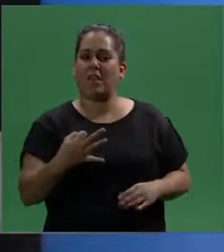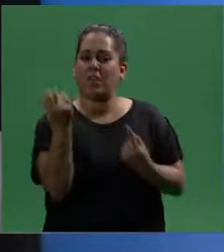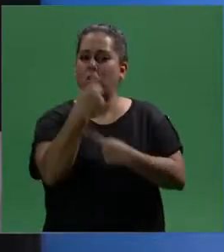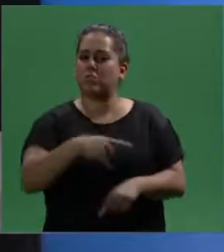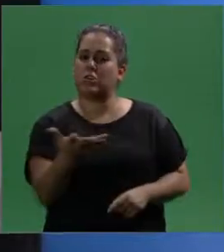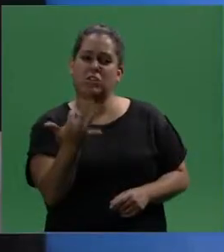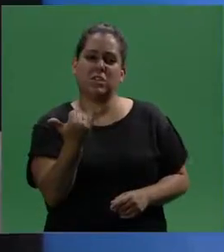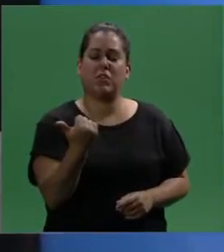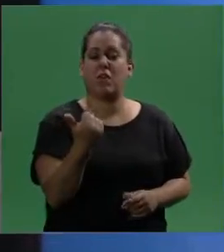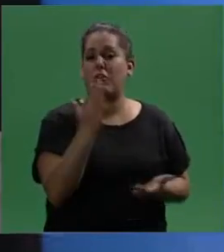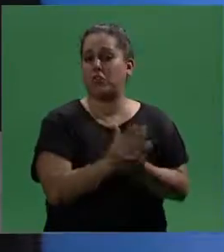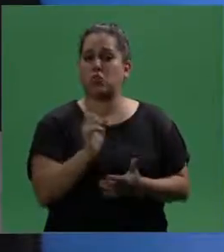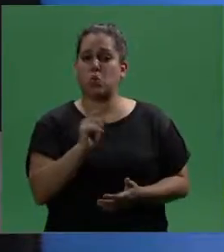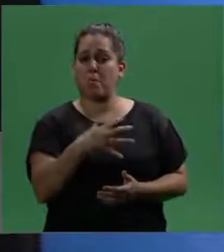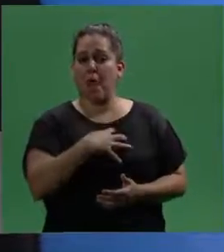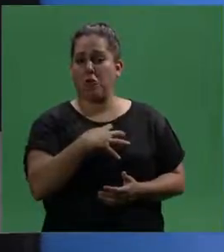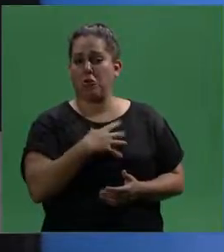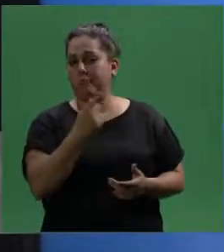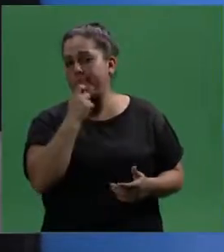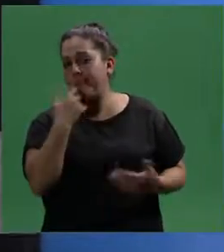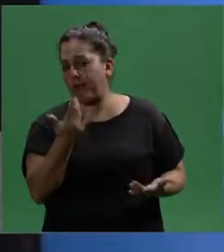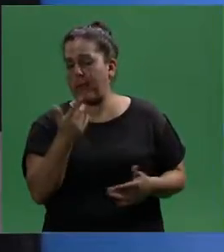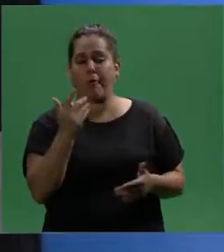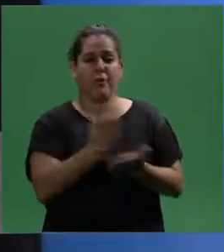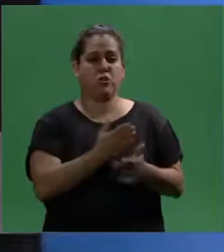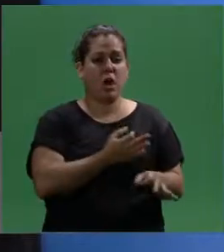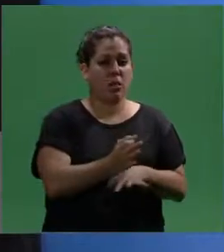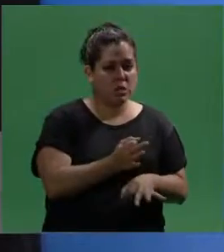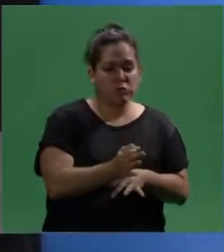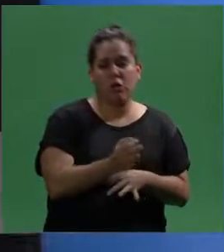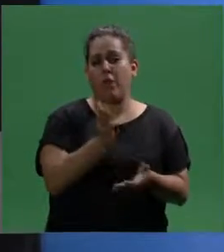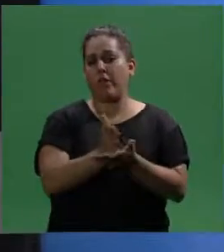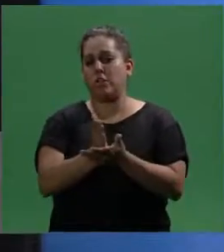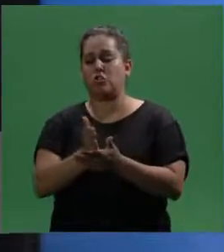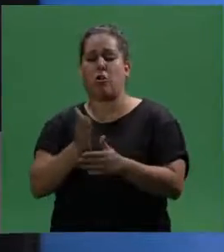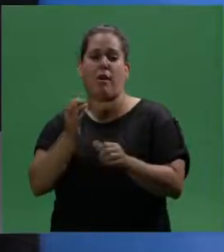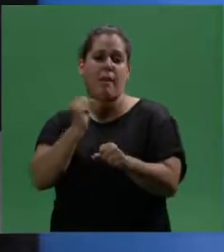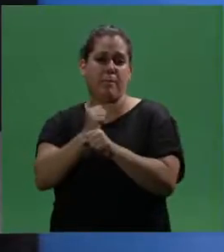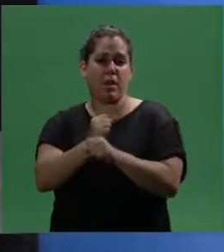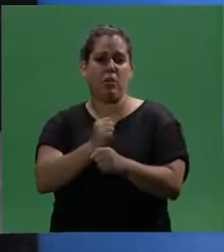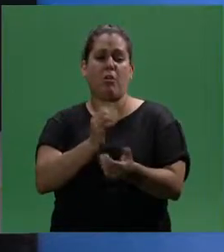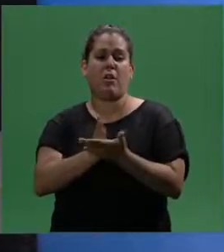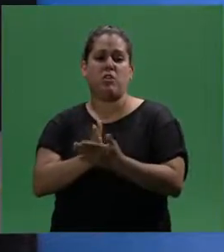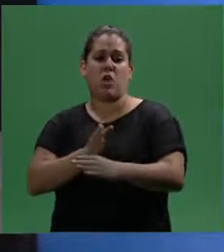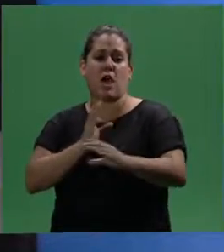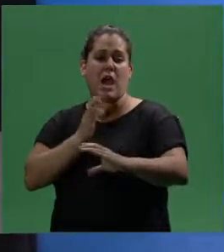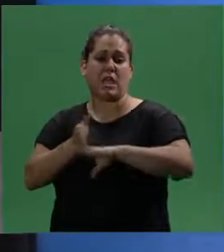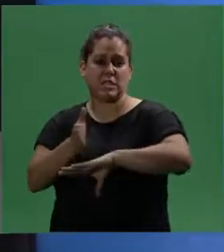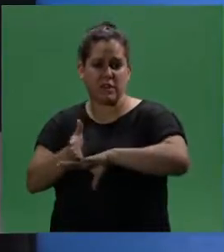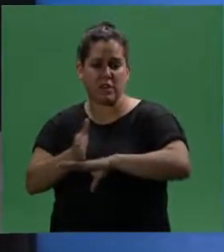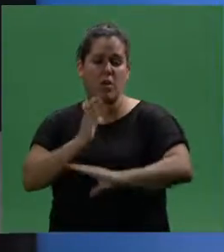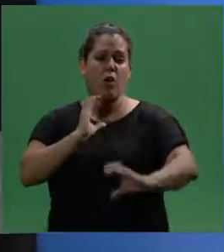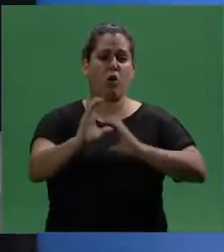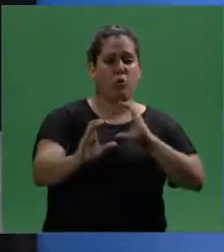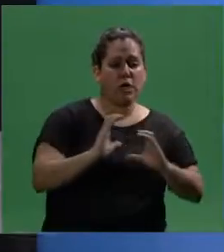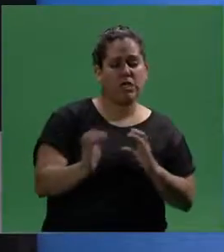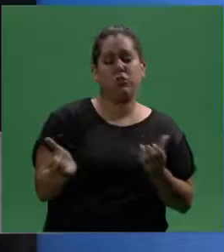en su vida cotidiana esos derechos humanos como puede ser el derecho a la educación, al empleo, a la accesibilidad, que puede